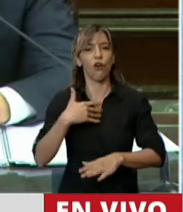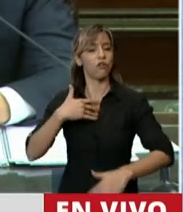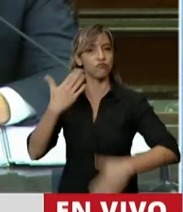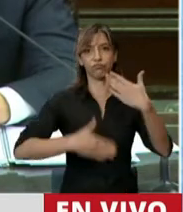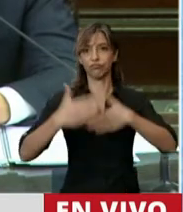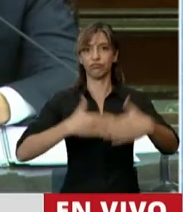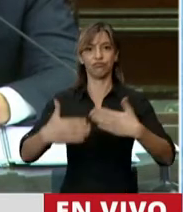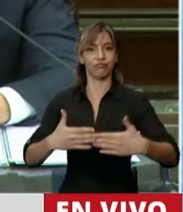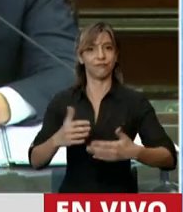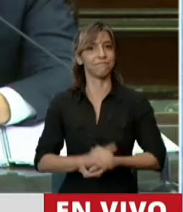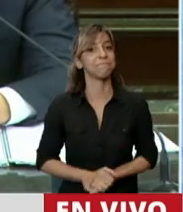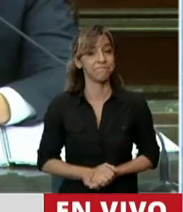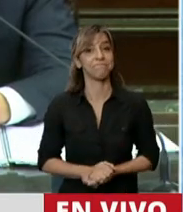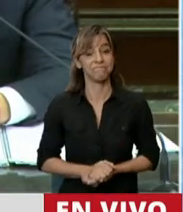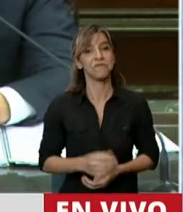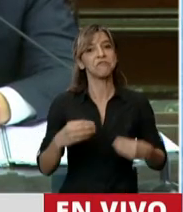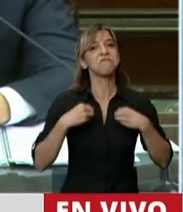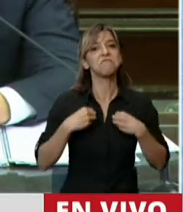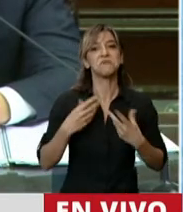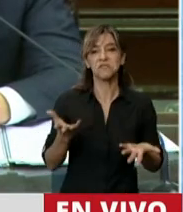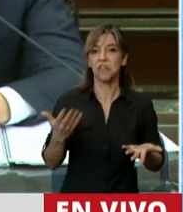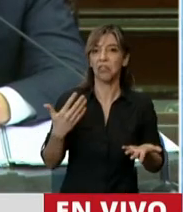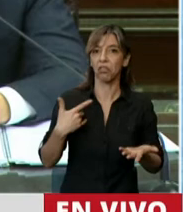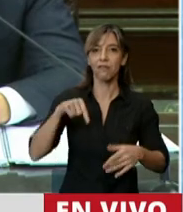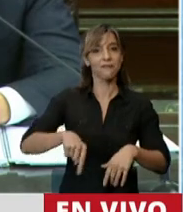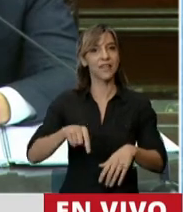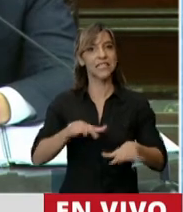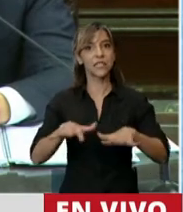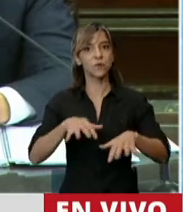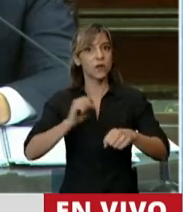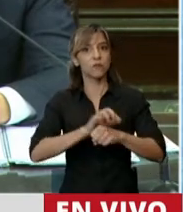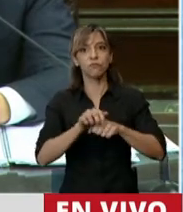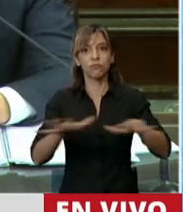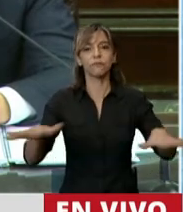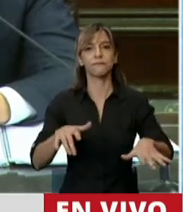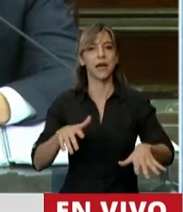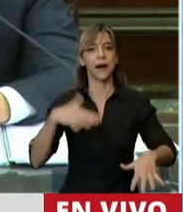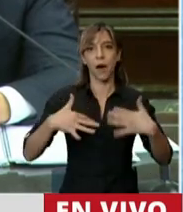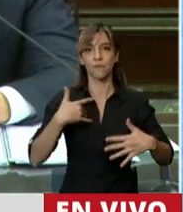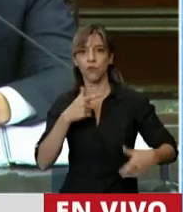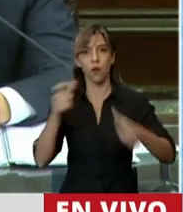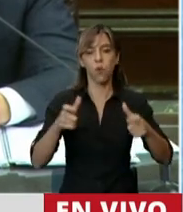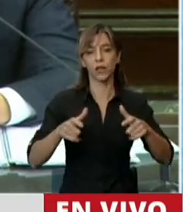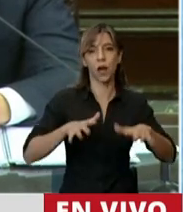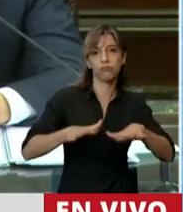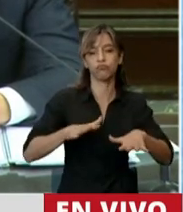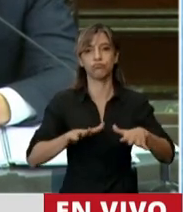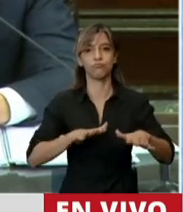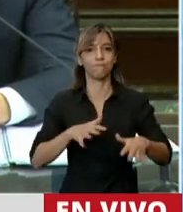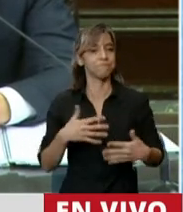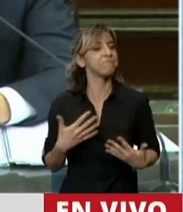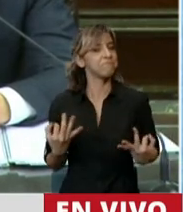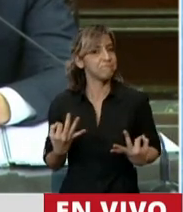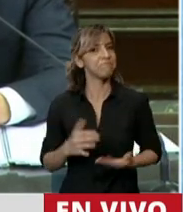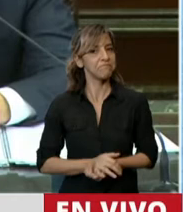ha tenido nuestra gestión para responder a la pandemia. Estamos orgullosos los jujeños, además, de nuestro Gobierno Nacional.